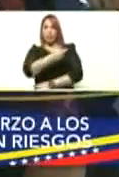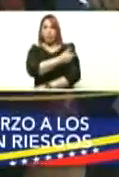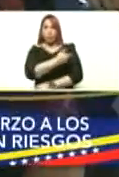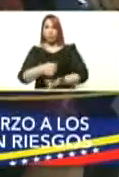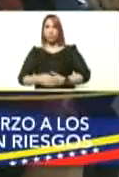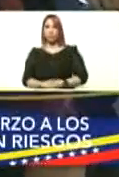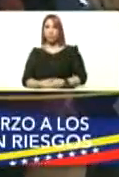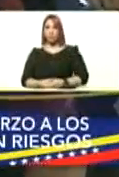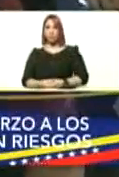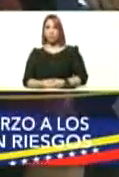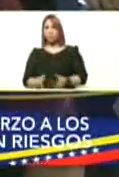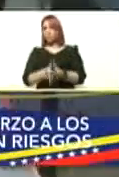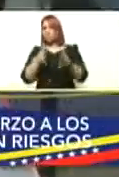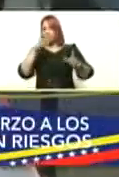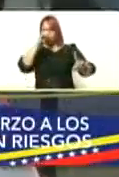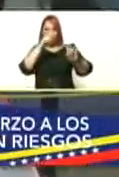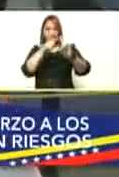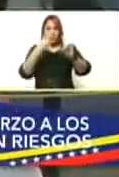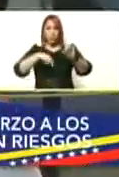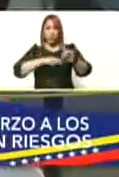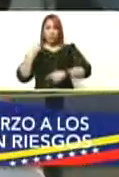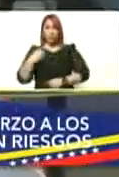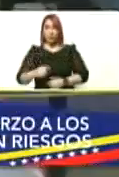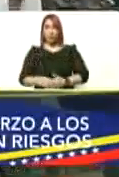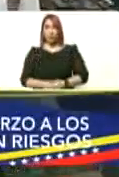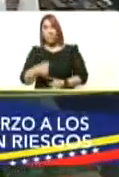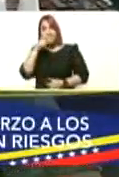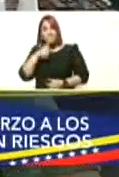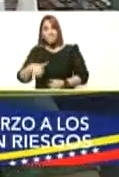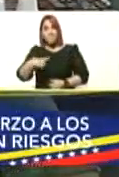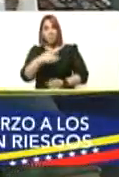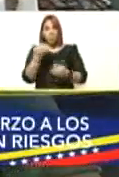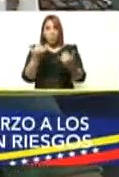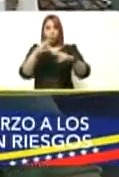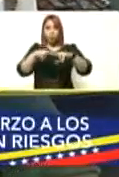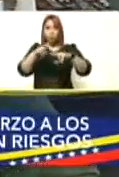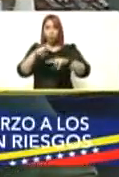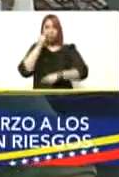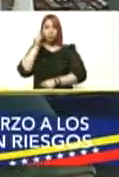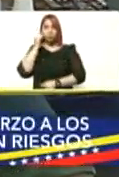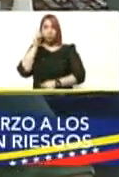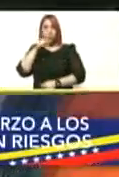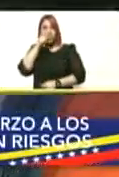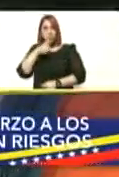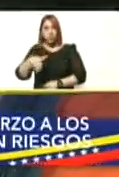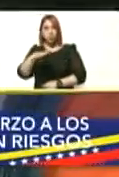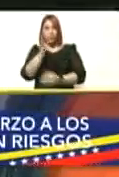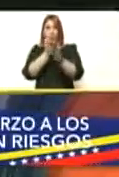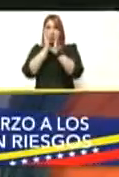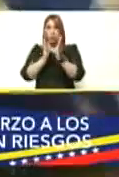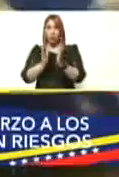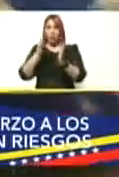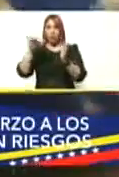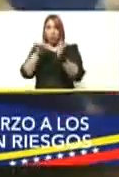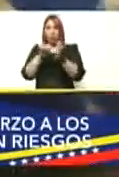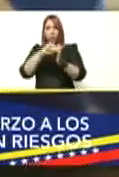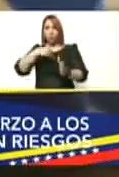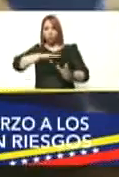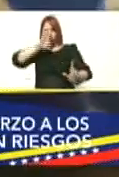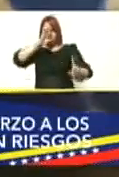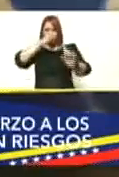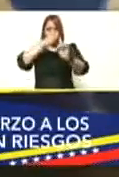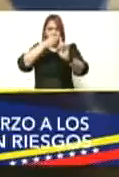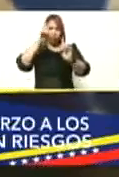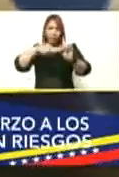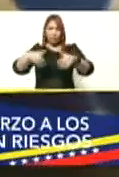el gran desafío presidente lo tenemos en la población ahora de infantes y la población escolar ahí donde vamos a buscar y a dedicar todos